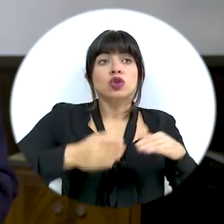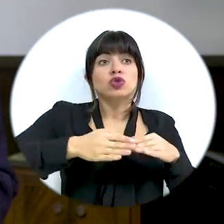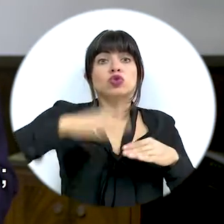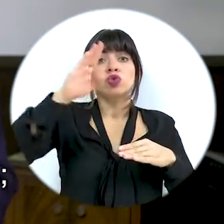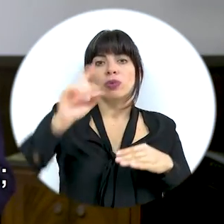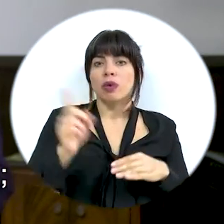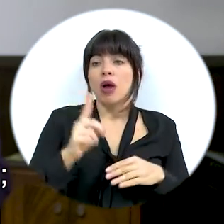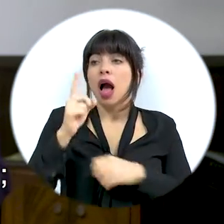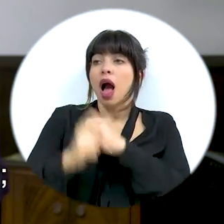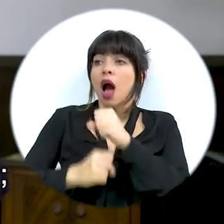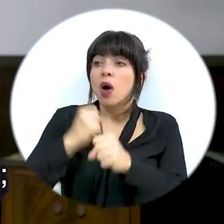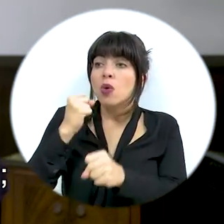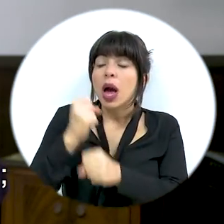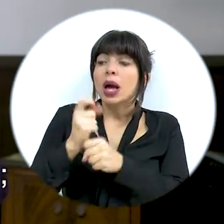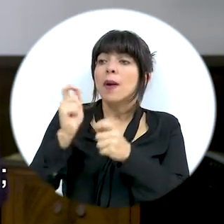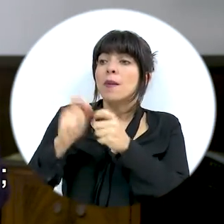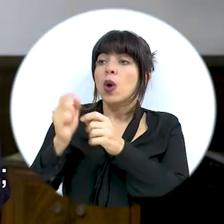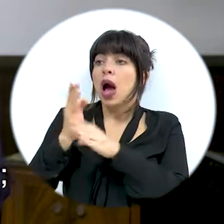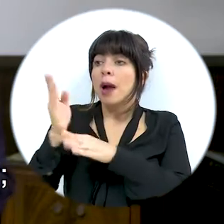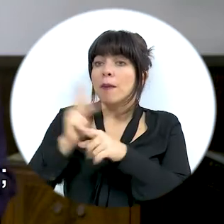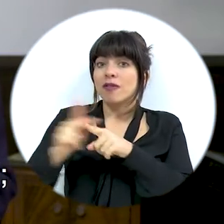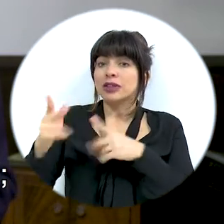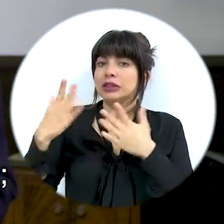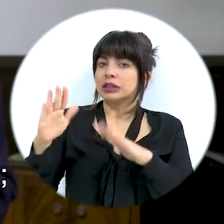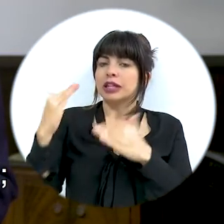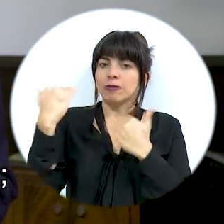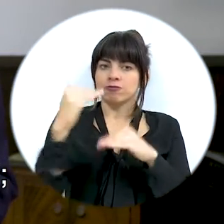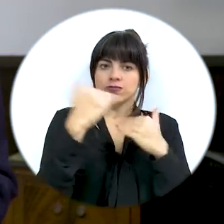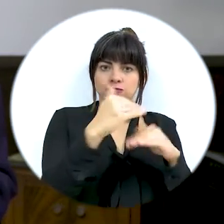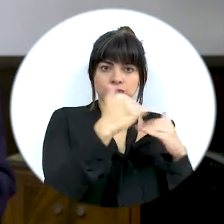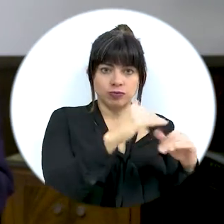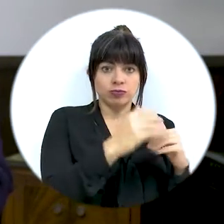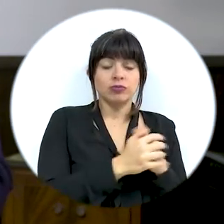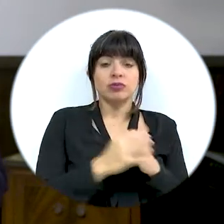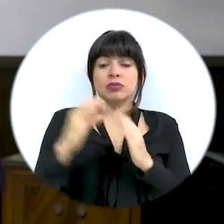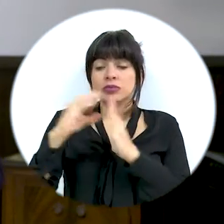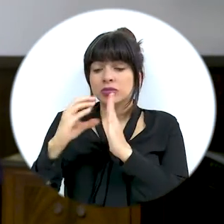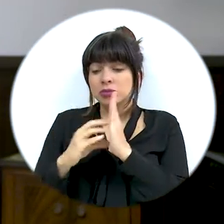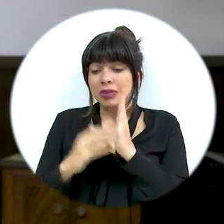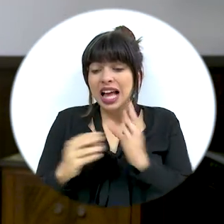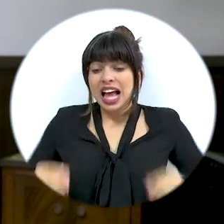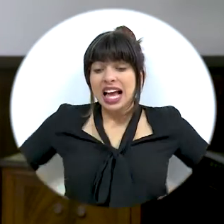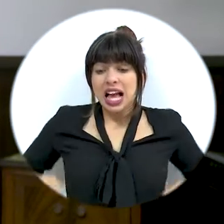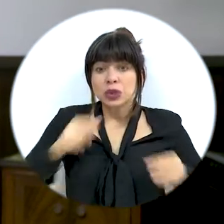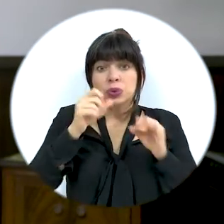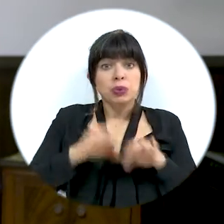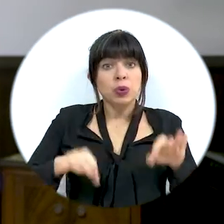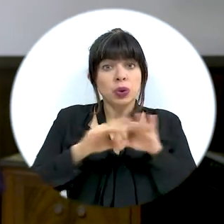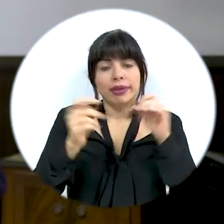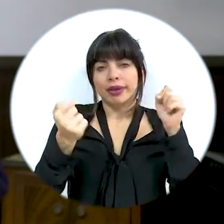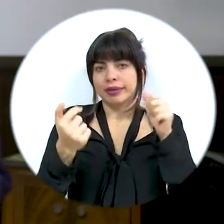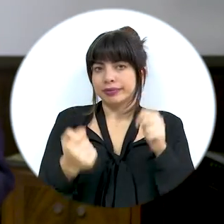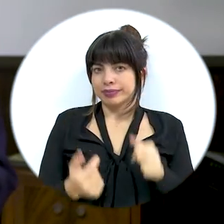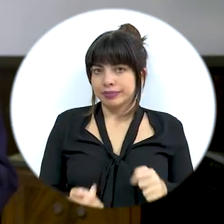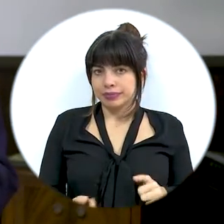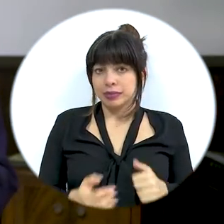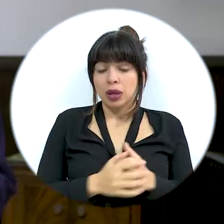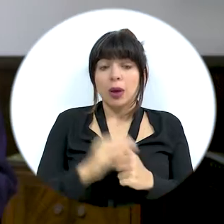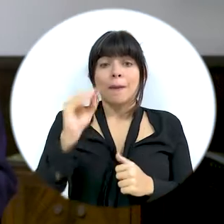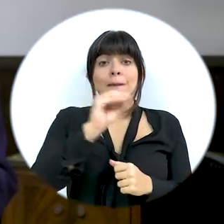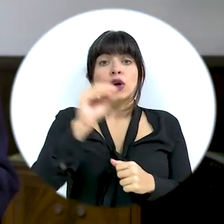salariales, anualidades y puntos de carrera profesional. Recortamos partidas de gastos no vitales.